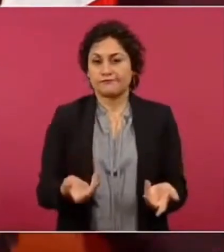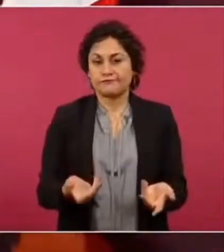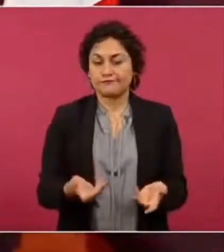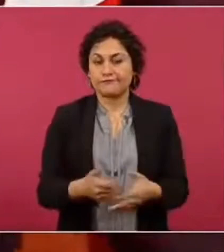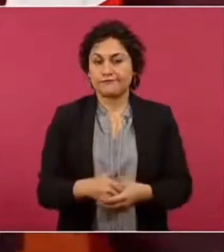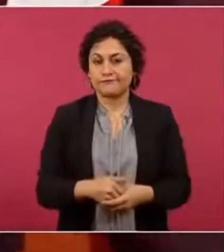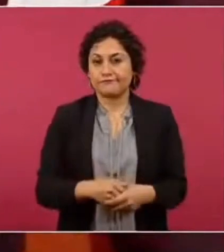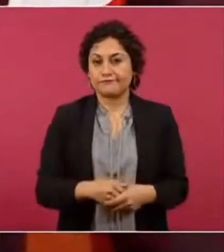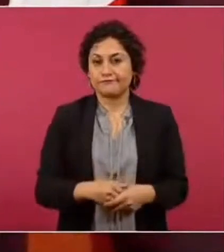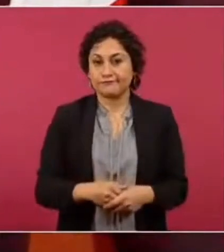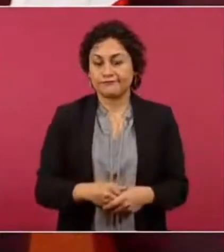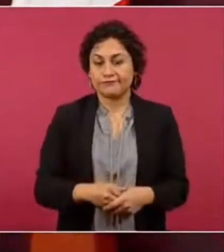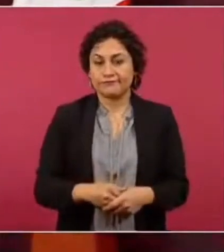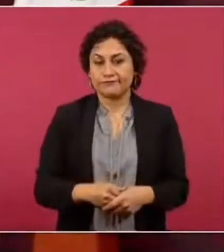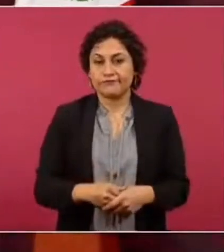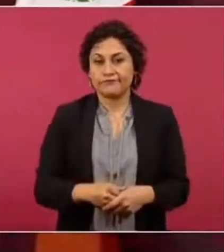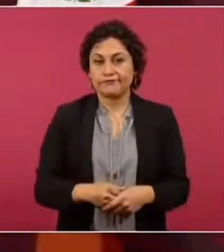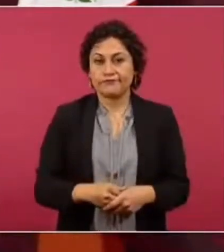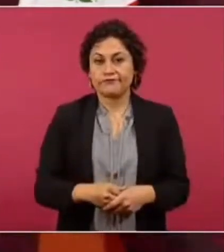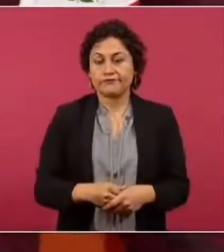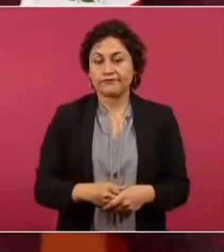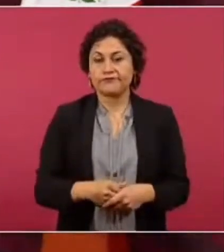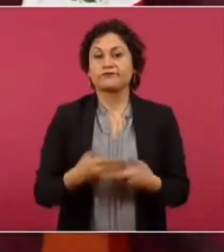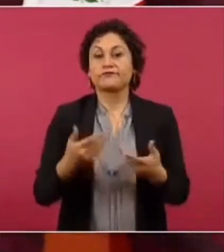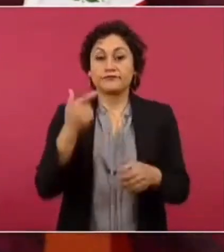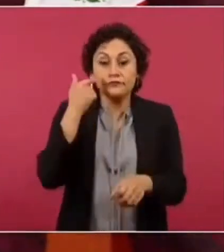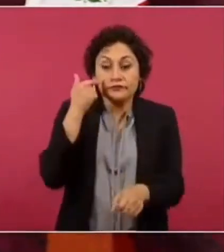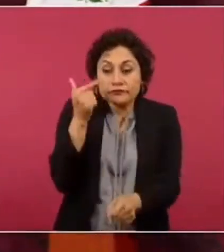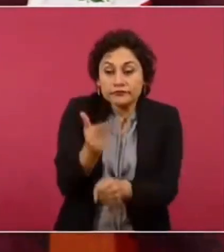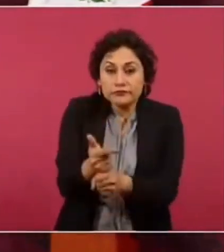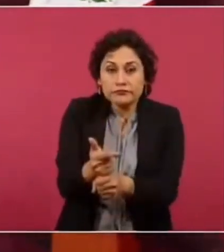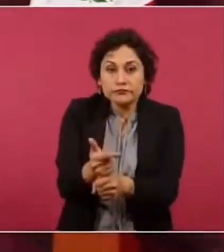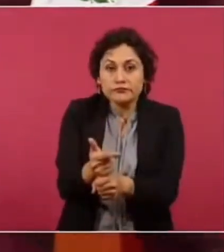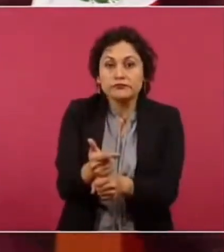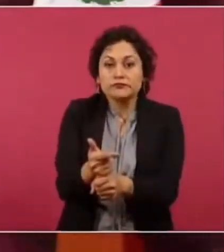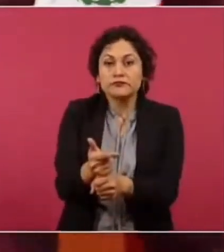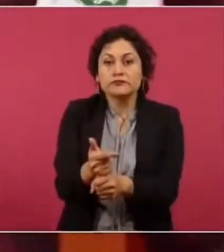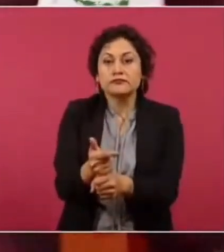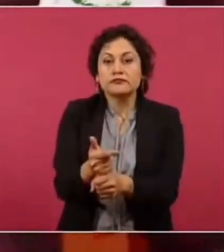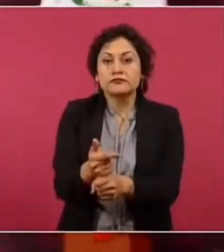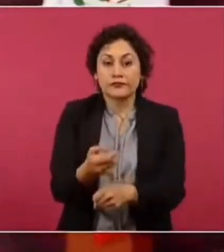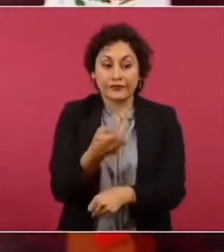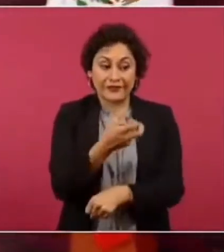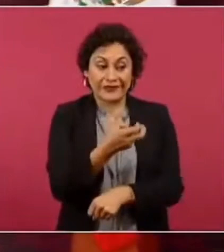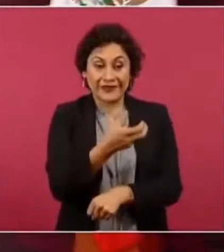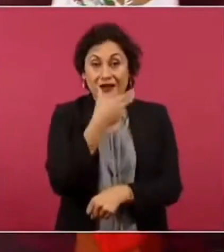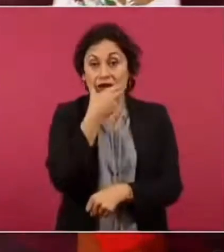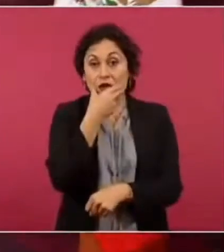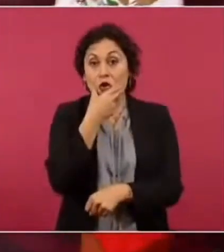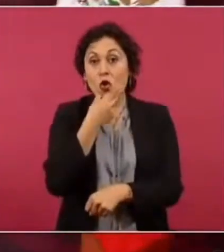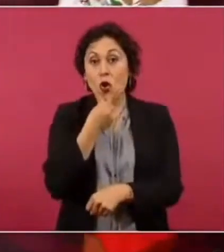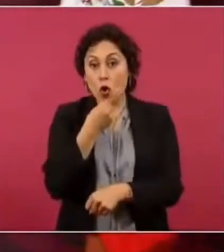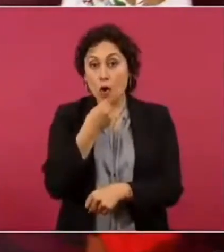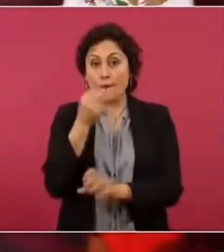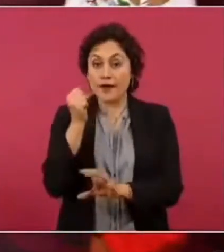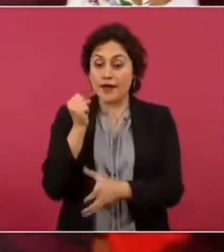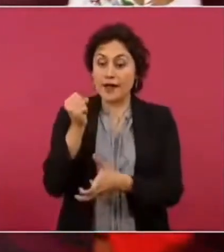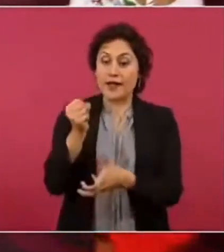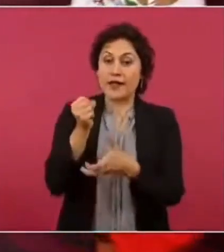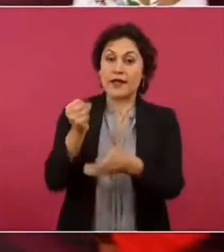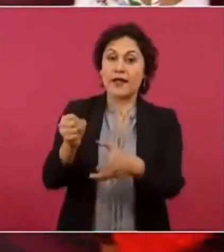Se descubrió que este señor era patrocinador de un equipo de béisbol